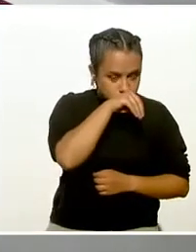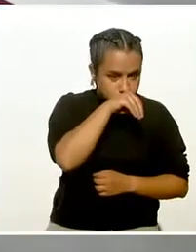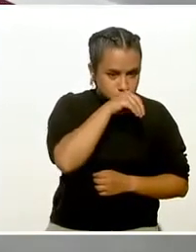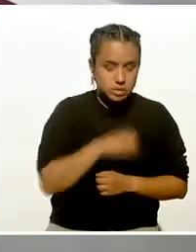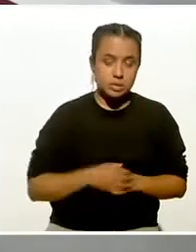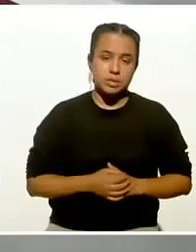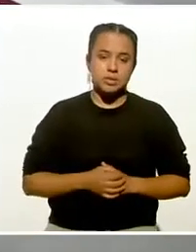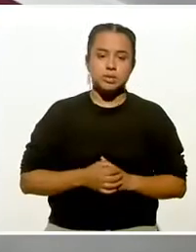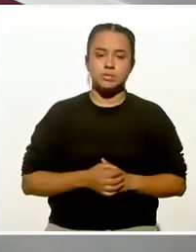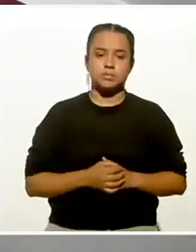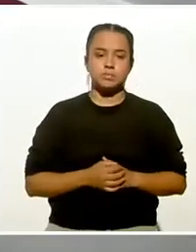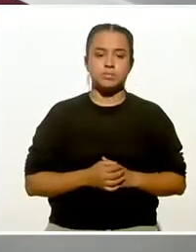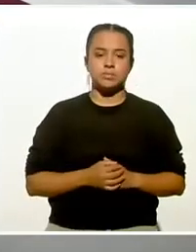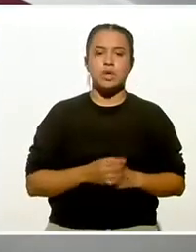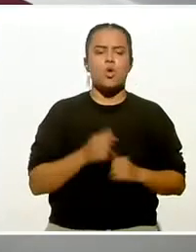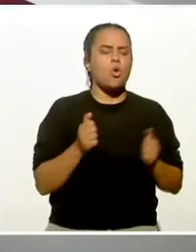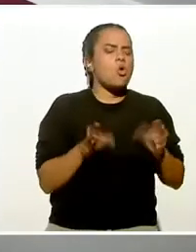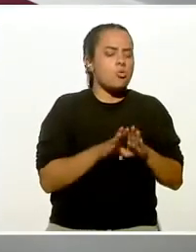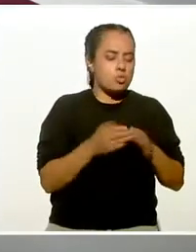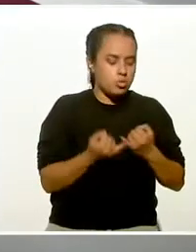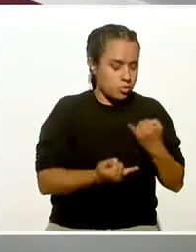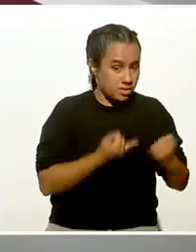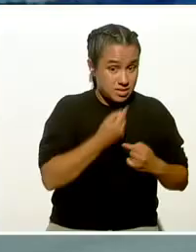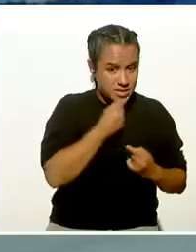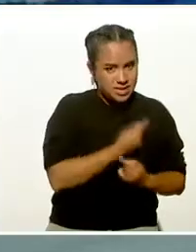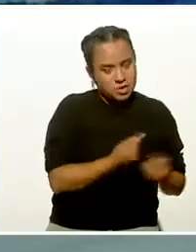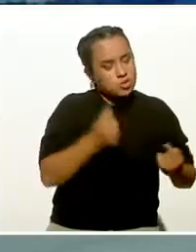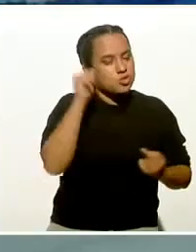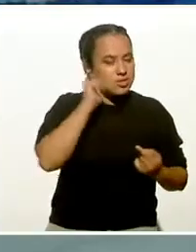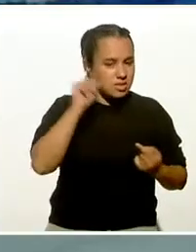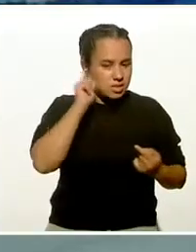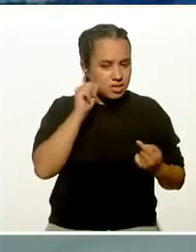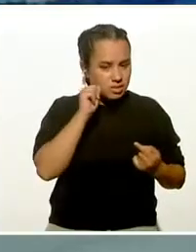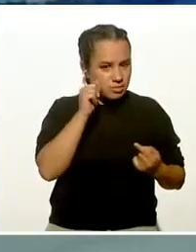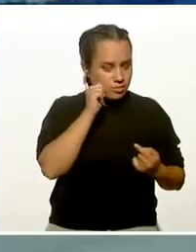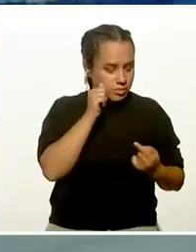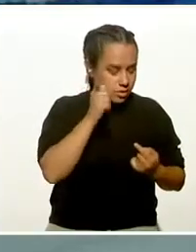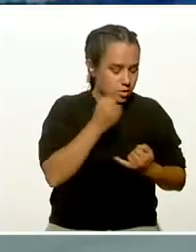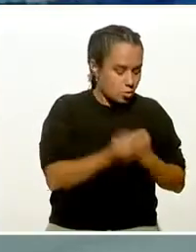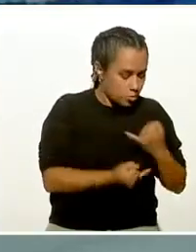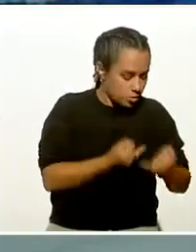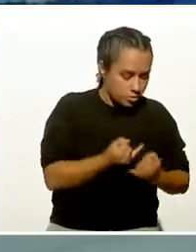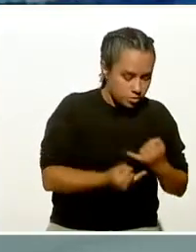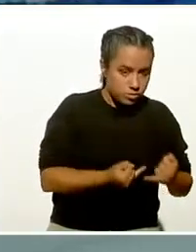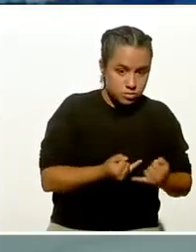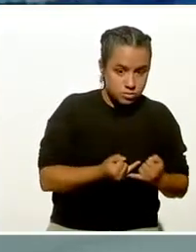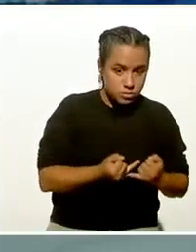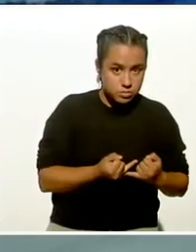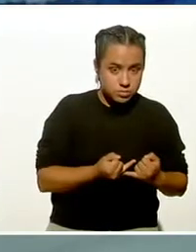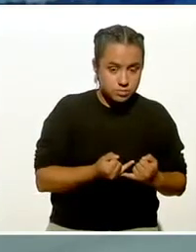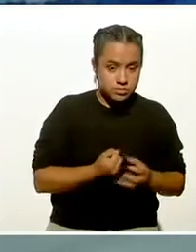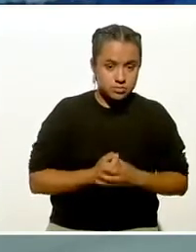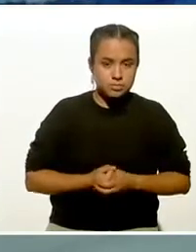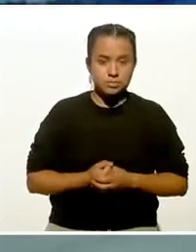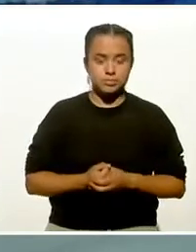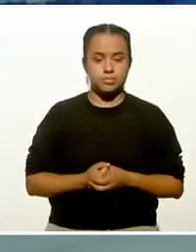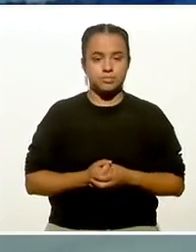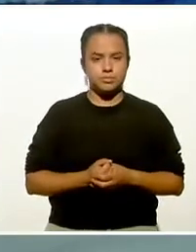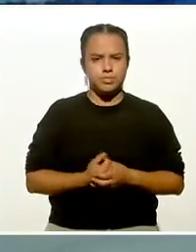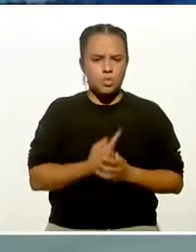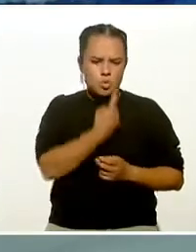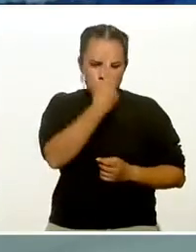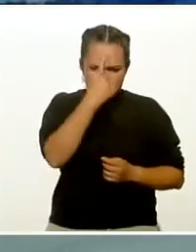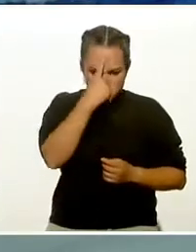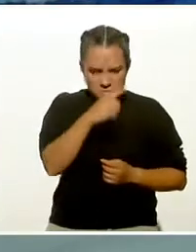Podemos hacerlo con juegos. Para los niños todo hay que hacerlo de manera de juego. Y algo que es muy simple,